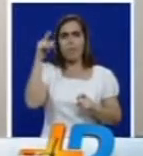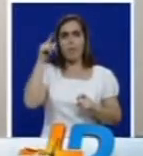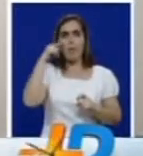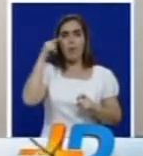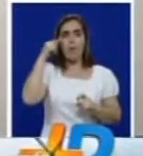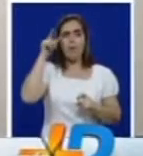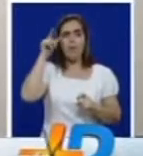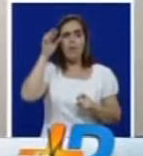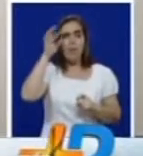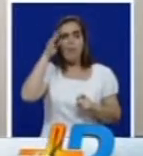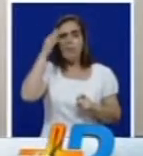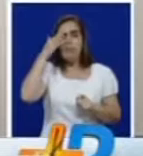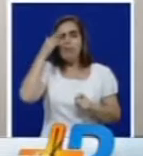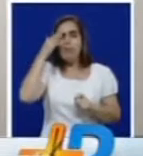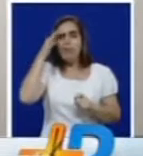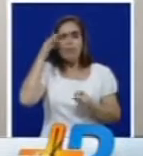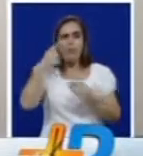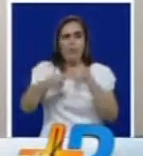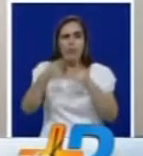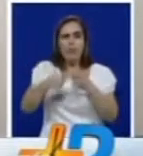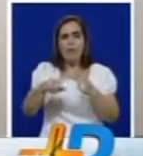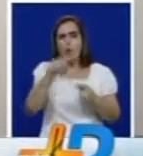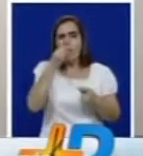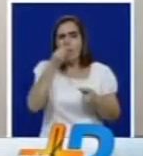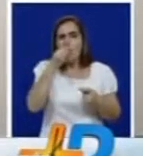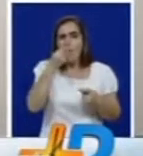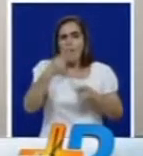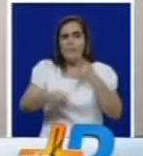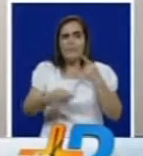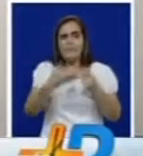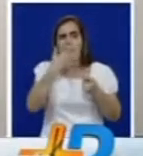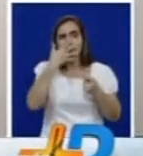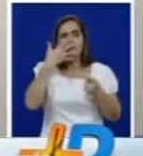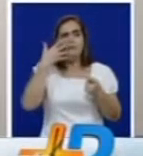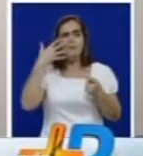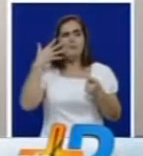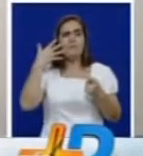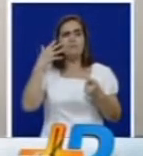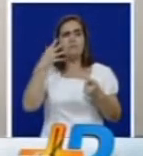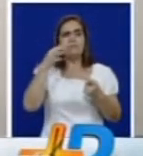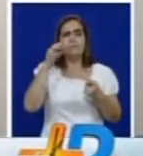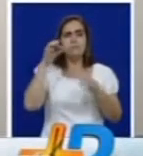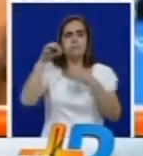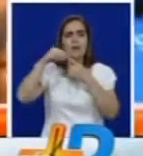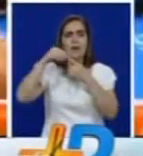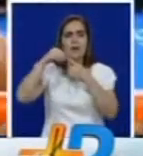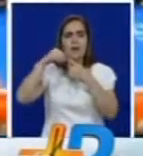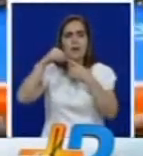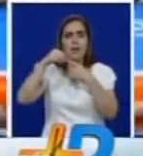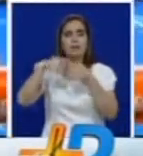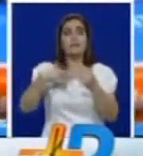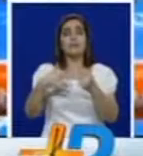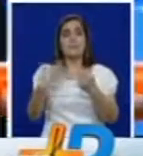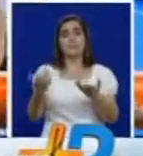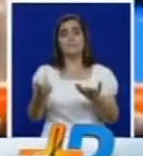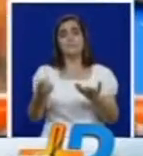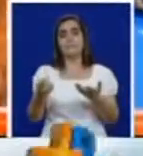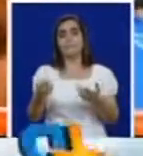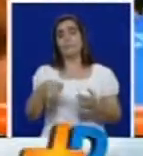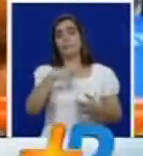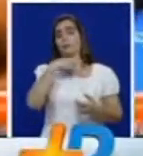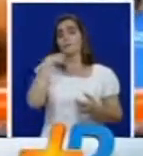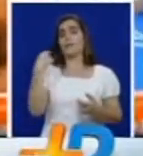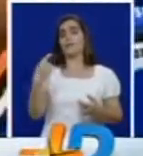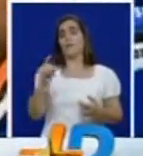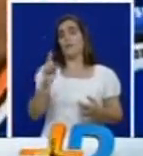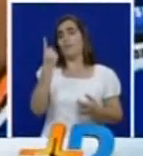abrir y no podía comer tenía los dientes de un lado flojos confiesa que haber perdido el título en su